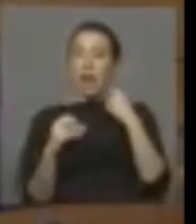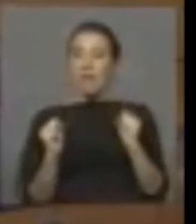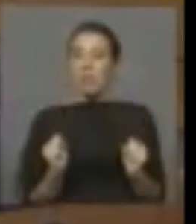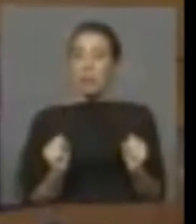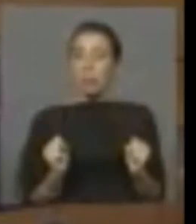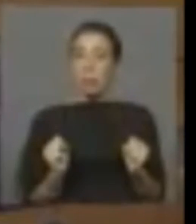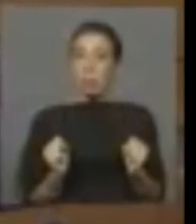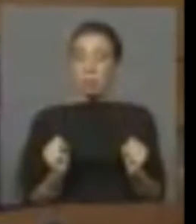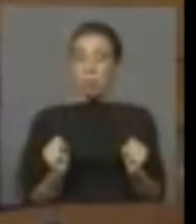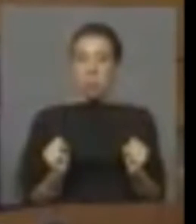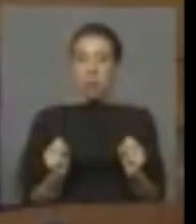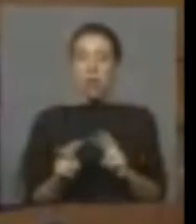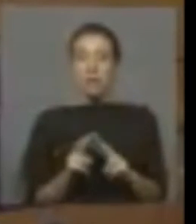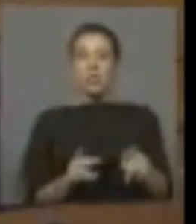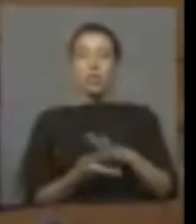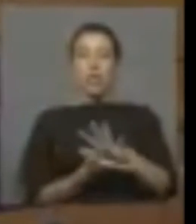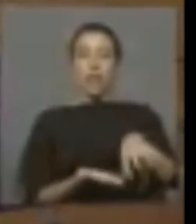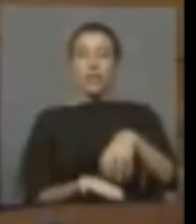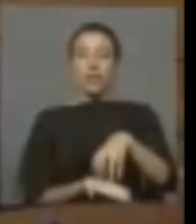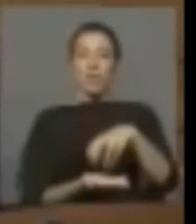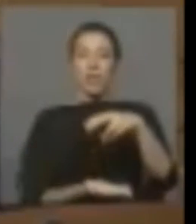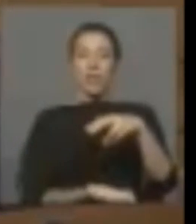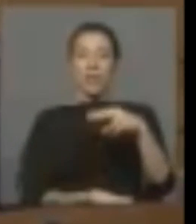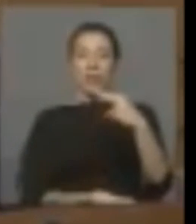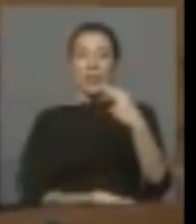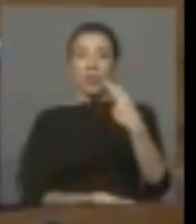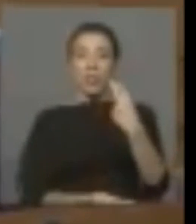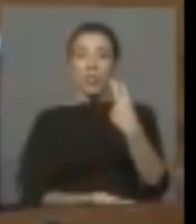lugar a dudas, va a sufrir la ciudad y el sector de esta acción. ¡Gracias!